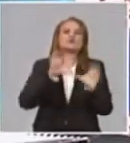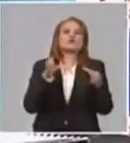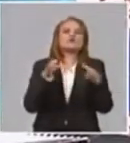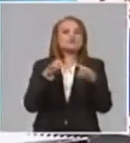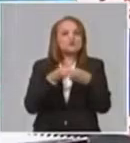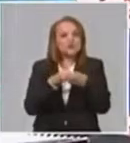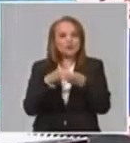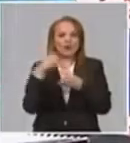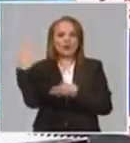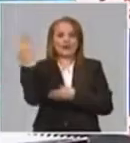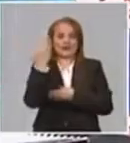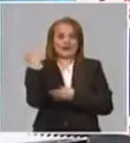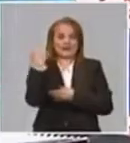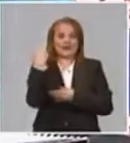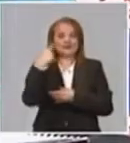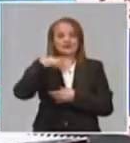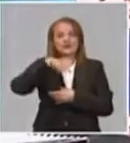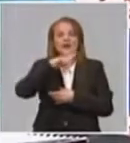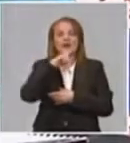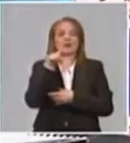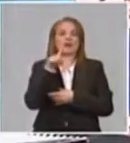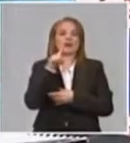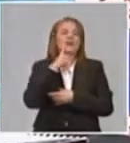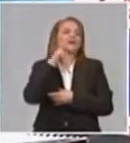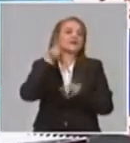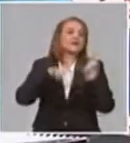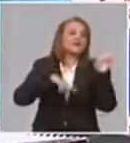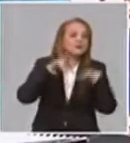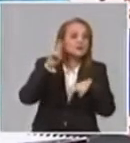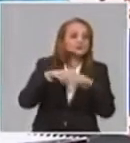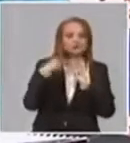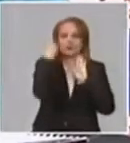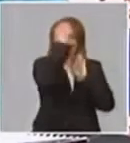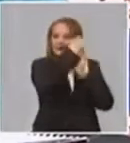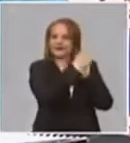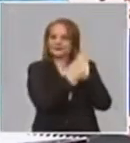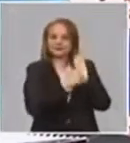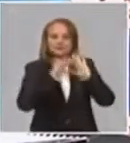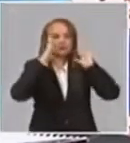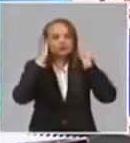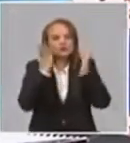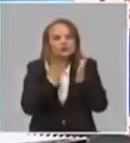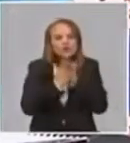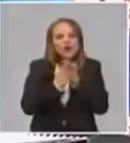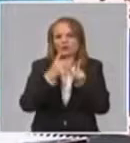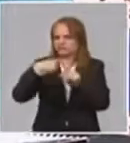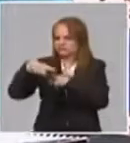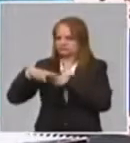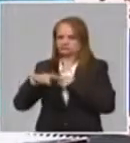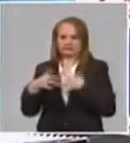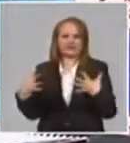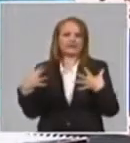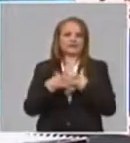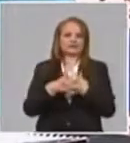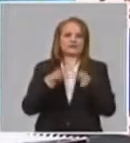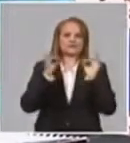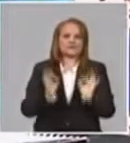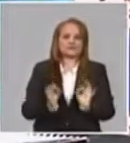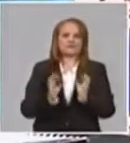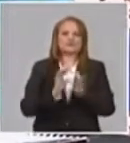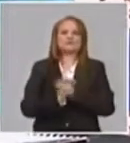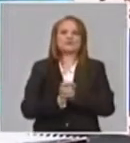nacional, haciendo toda una evaluación, una caracterización de estos temas. Tengo que decir que hay una